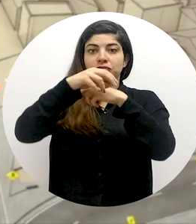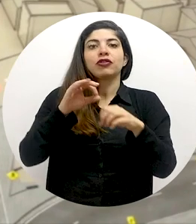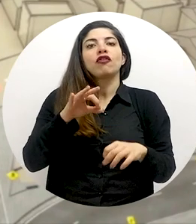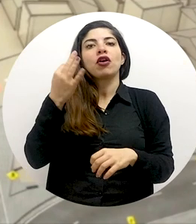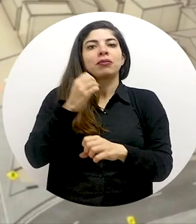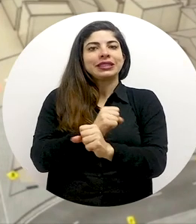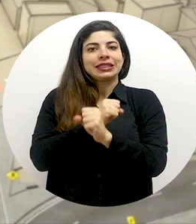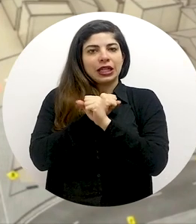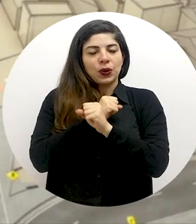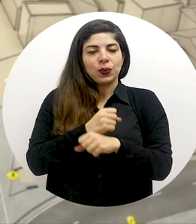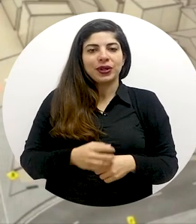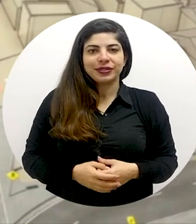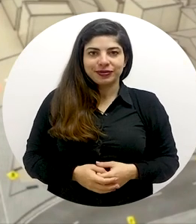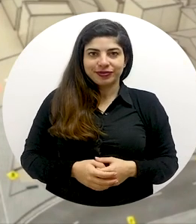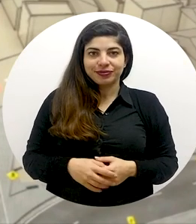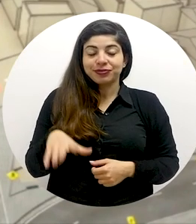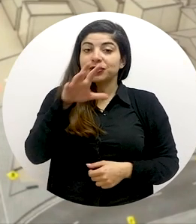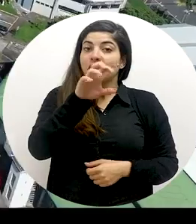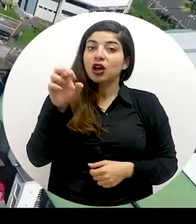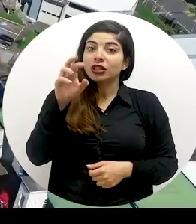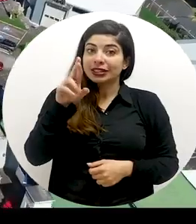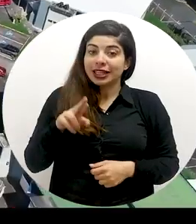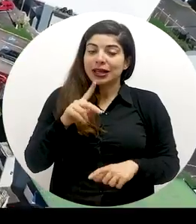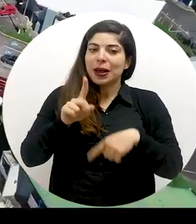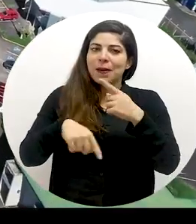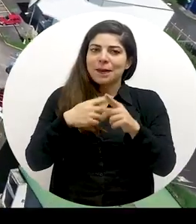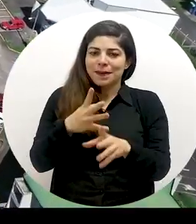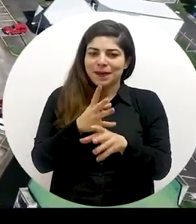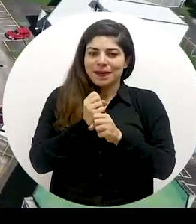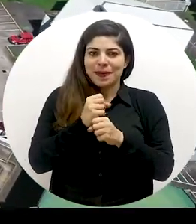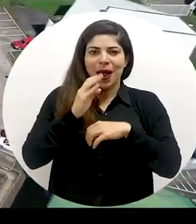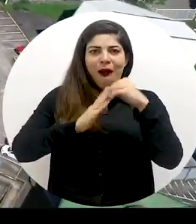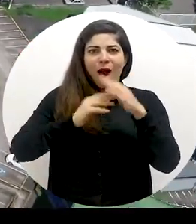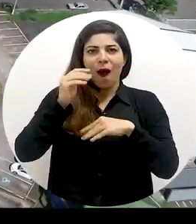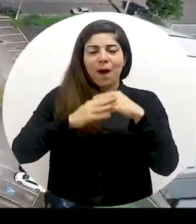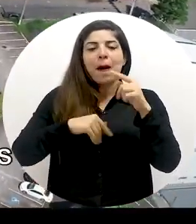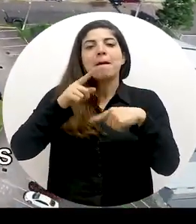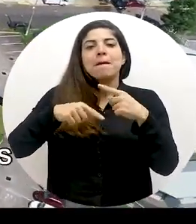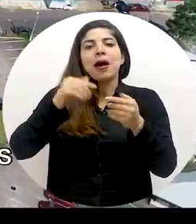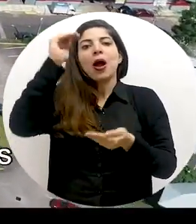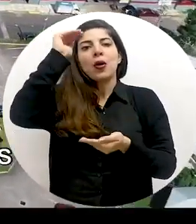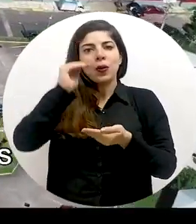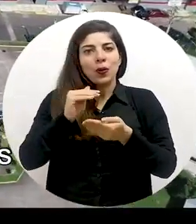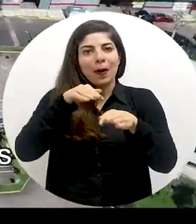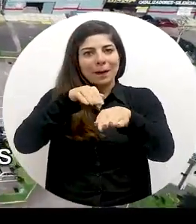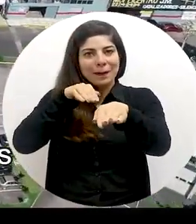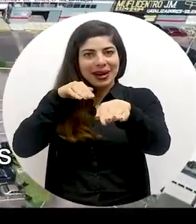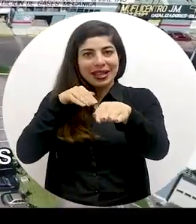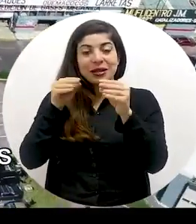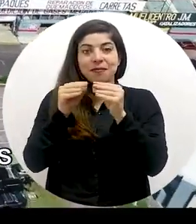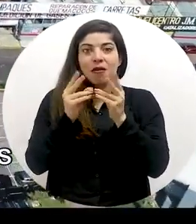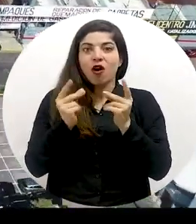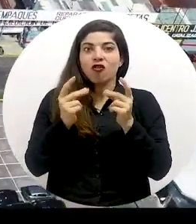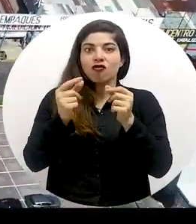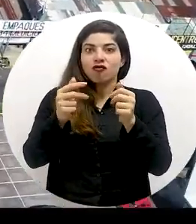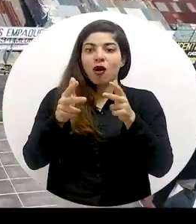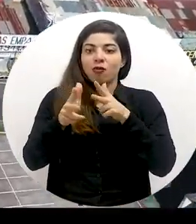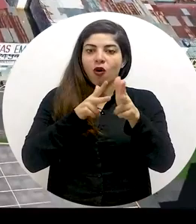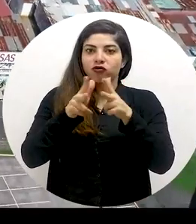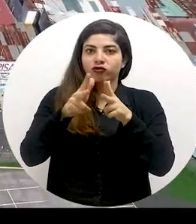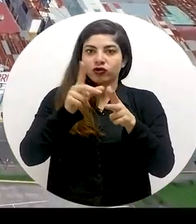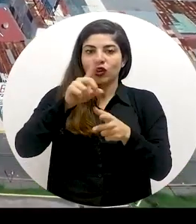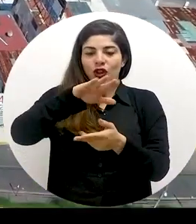de un lado al otro con seguridad. Costa Rica contará pronto con una obra que reducirá las presas y